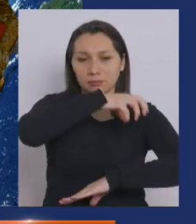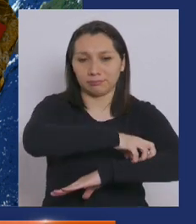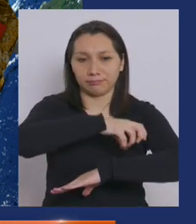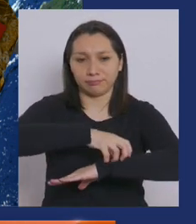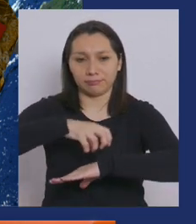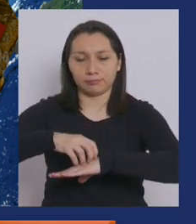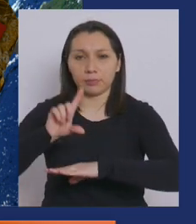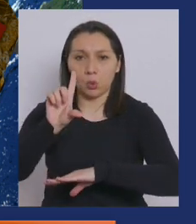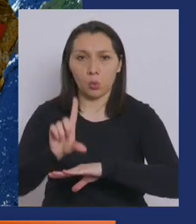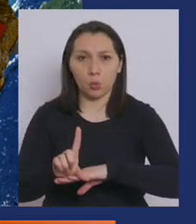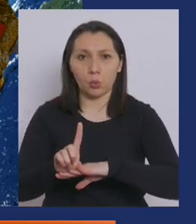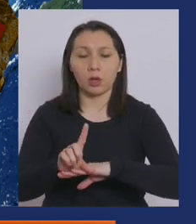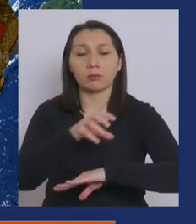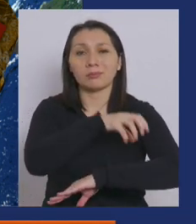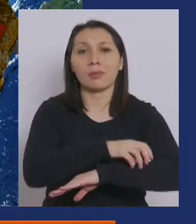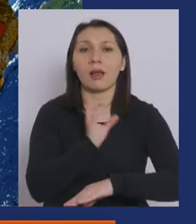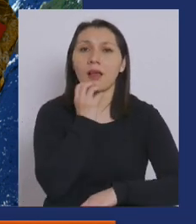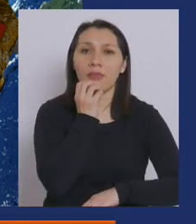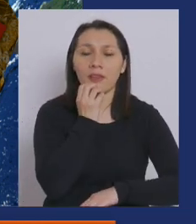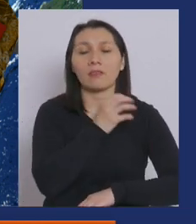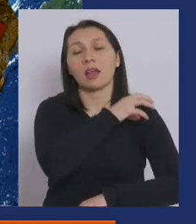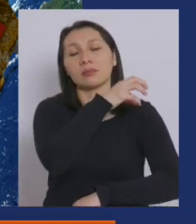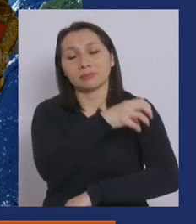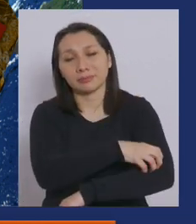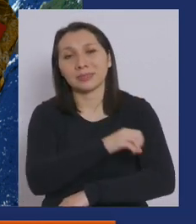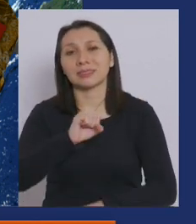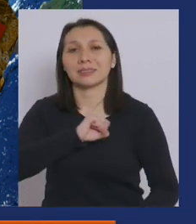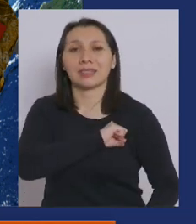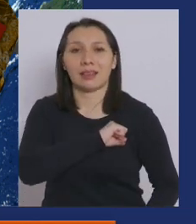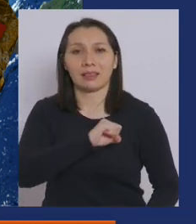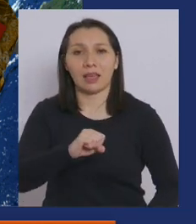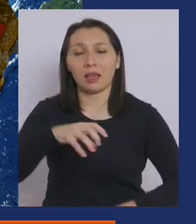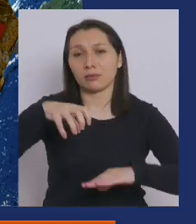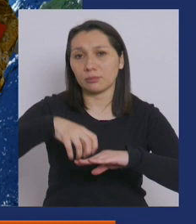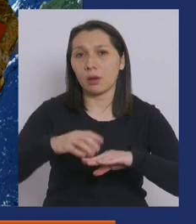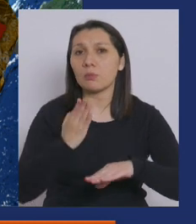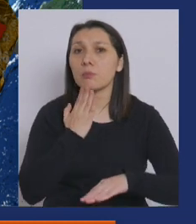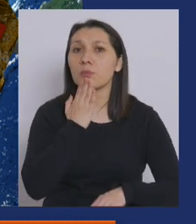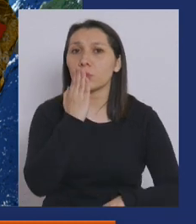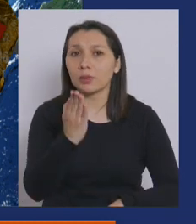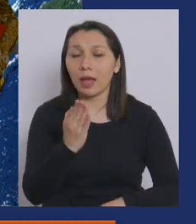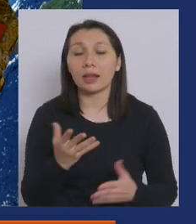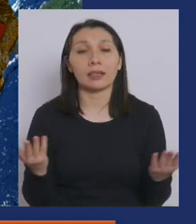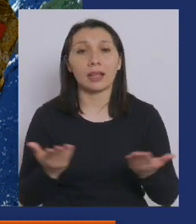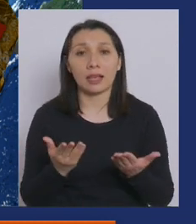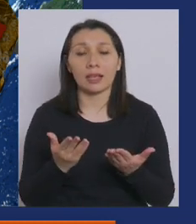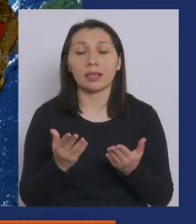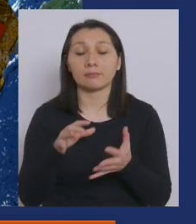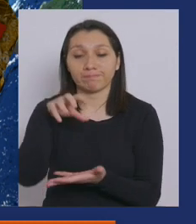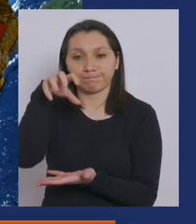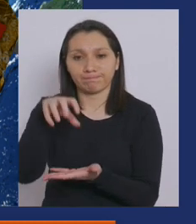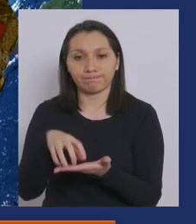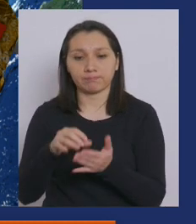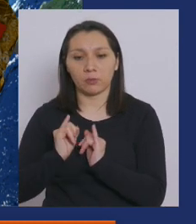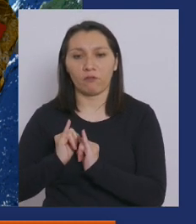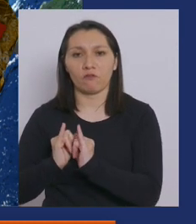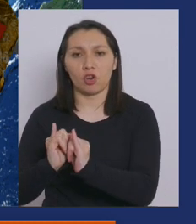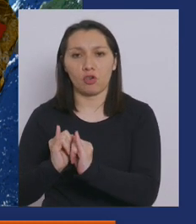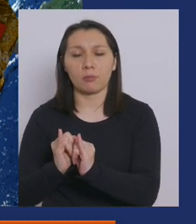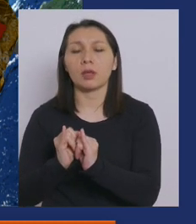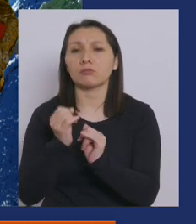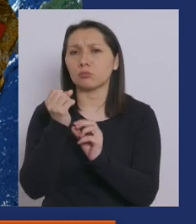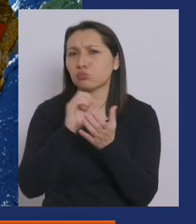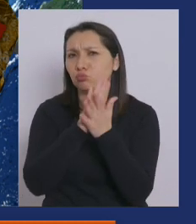terrestres, una en Antofagasta, otra en Santiago, otra en Punta Arenas, que van a proveer la información y los